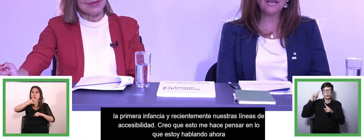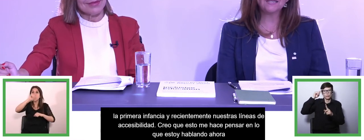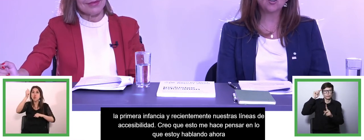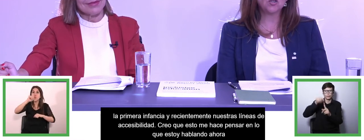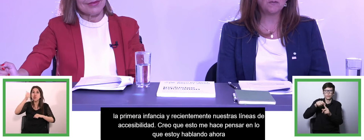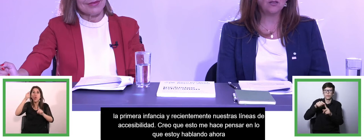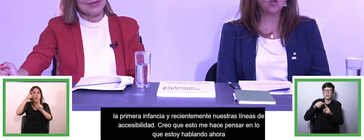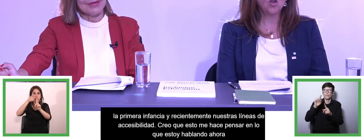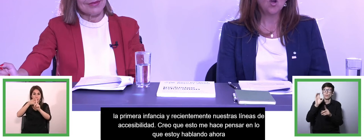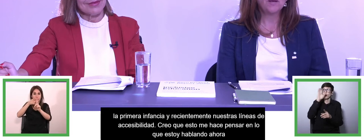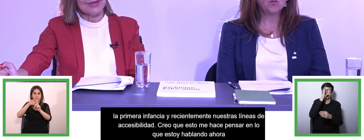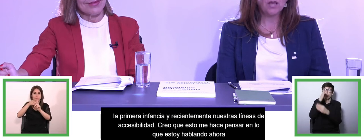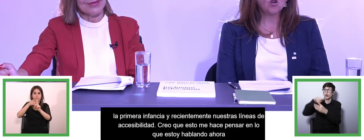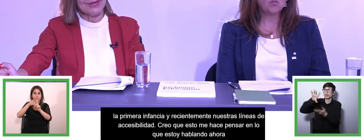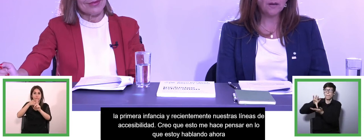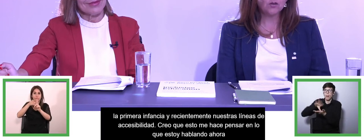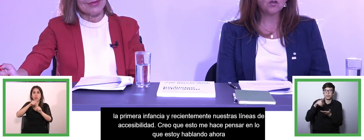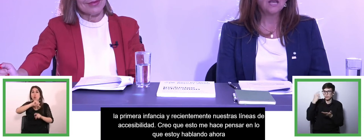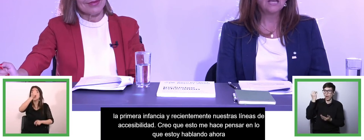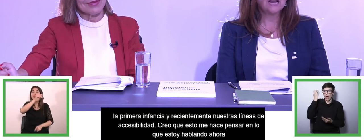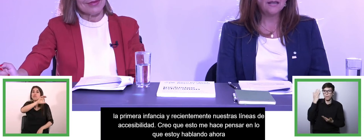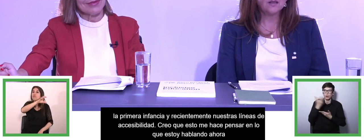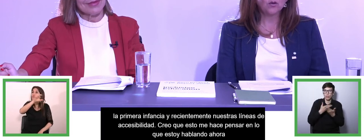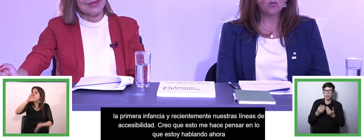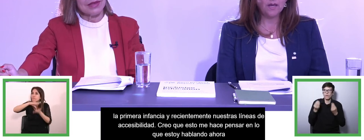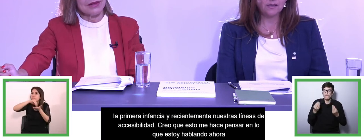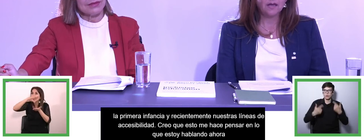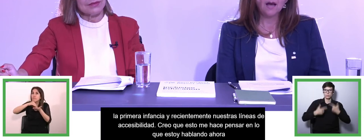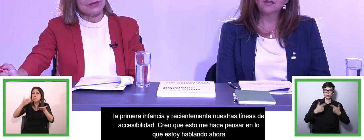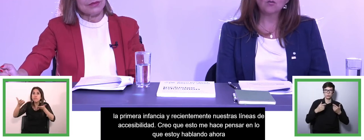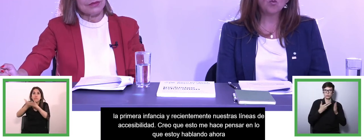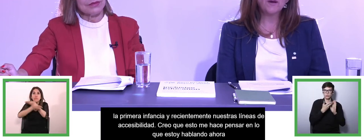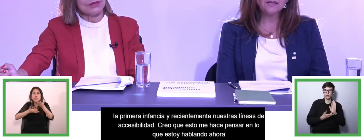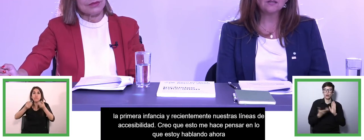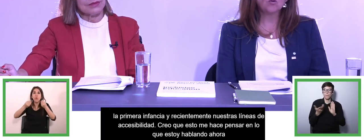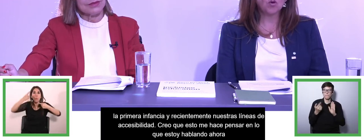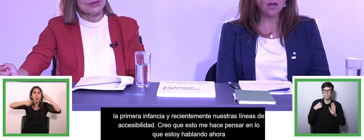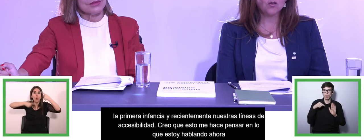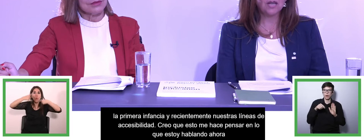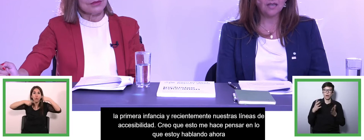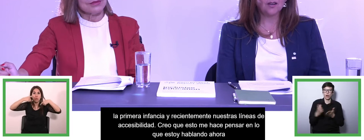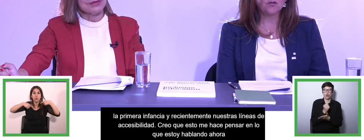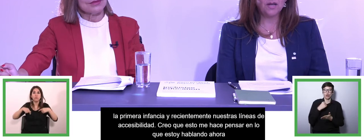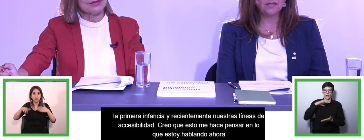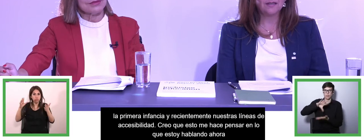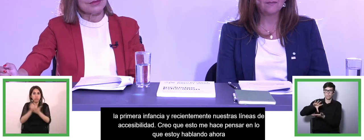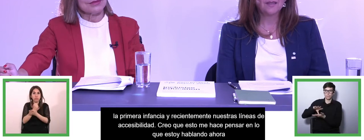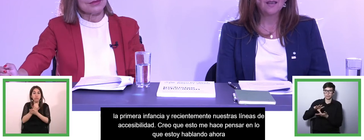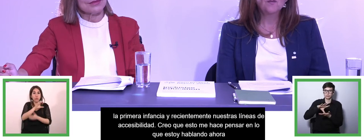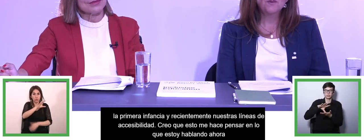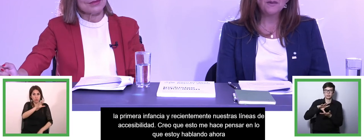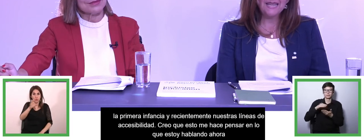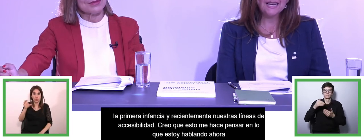prácticas y conocimiento para apoyar los pasos que realiza nuestro país, así como los países convocados en esta conferencia.